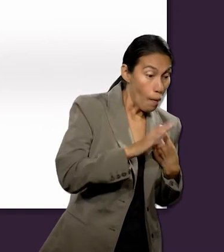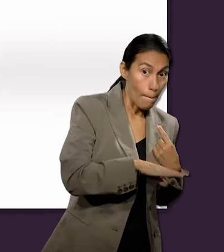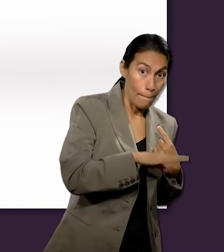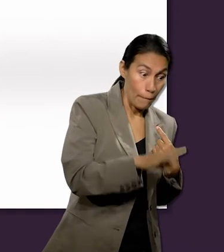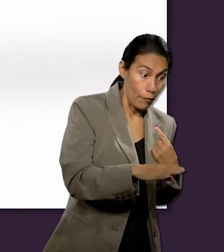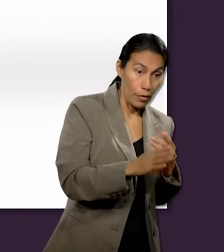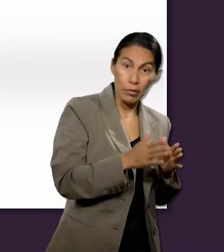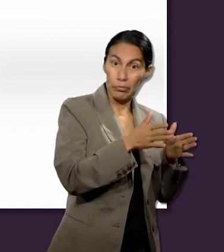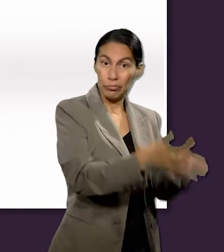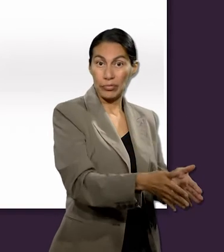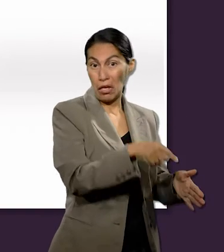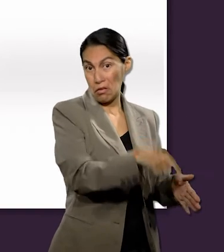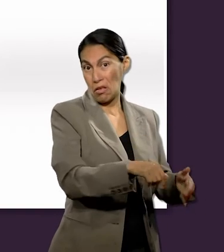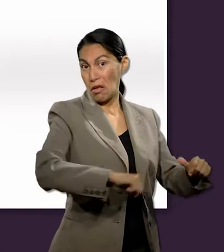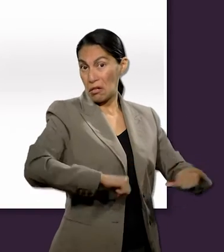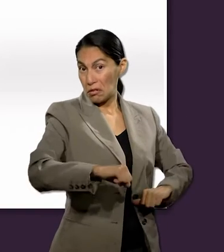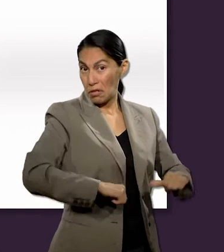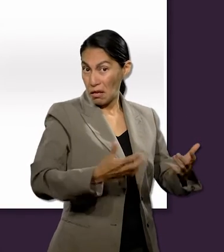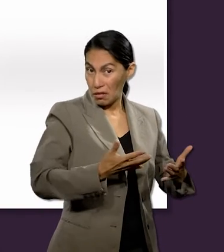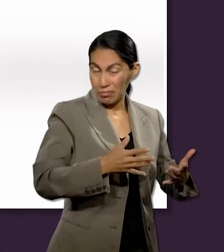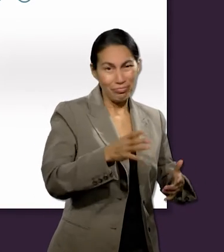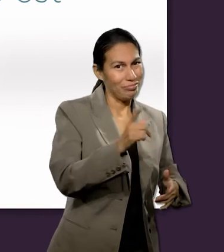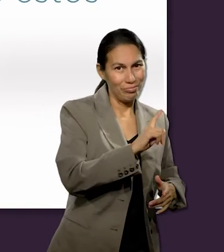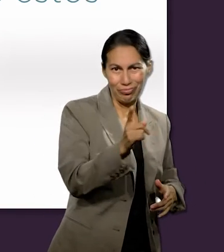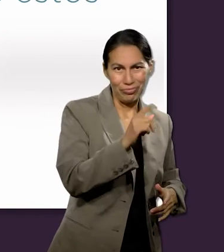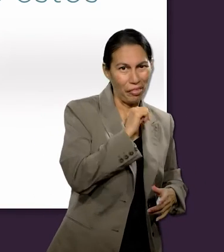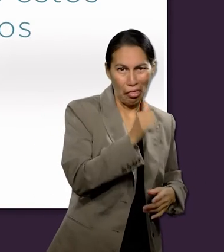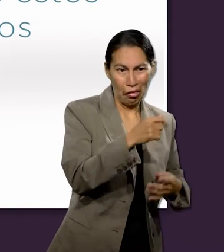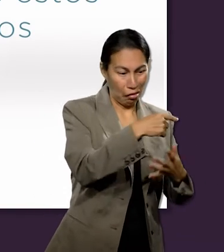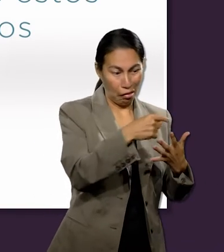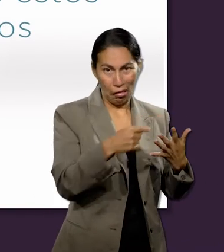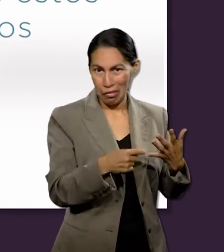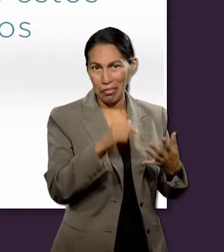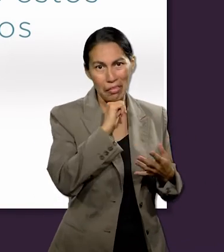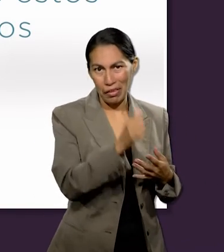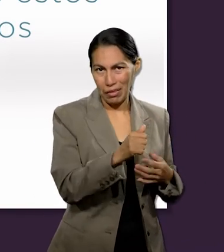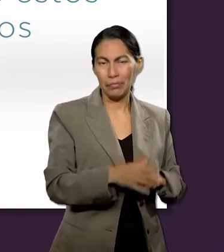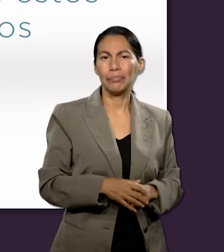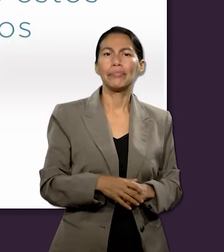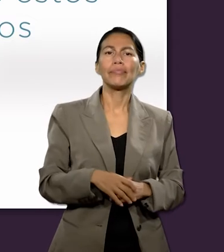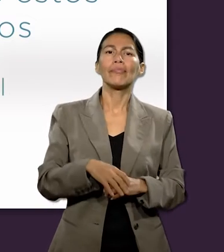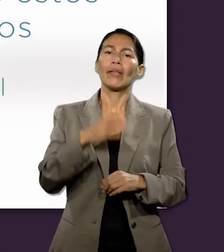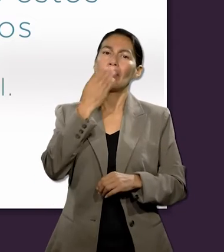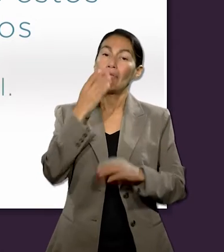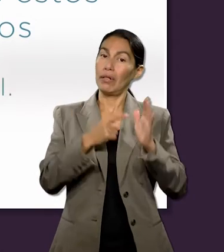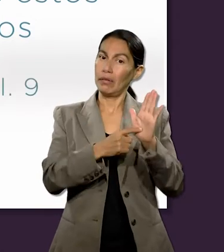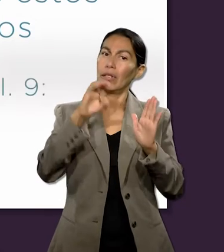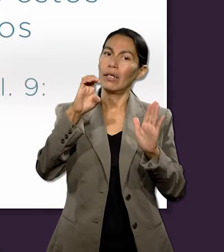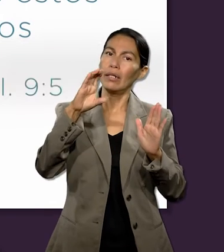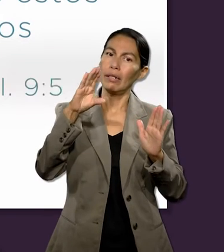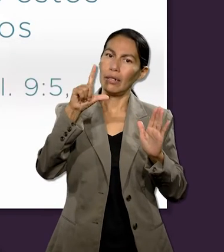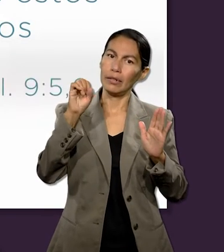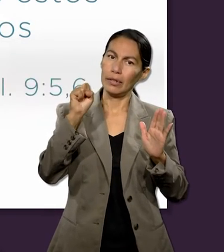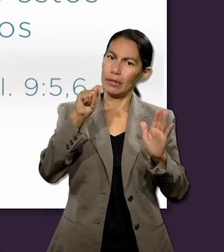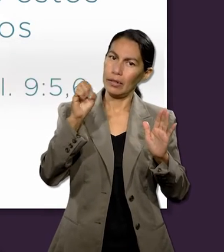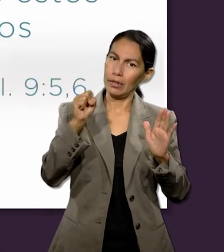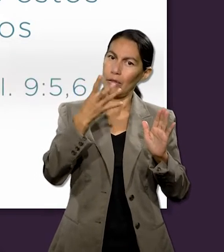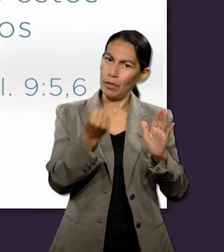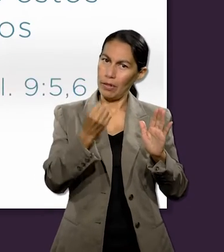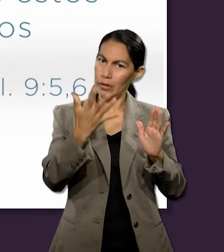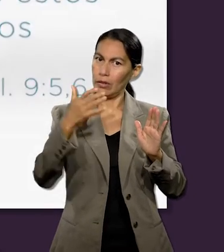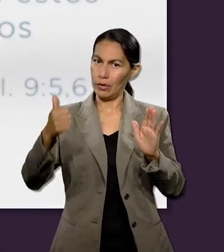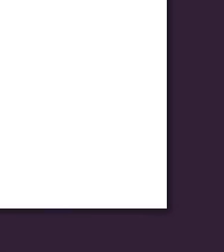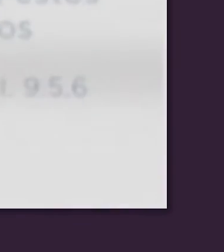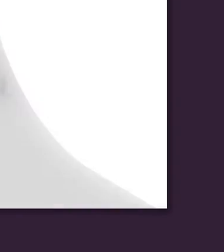una persona muere, no hay actividad en ninguno de estos aspectos. Eclesiastes 9, 5 y 6.